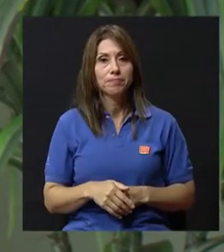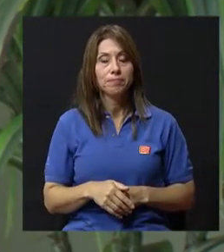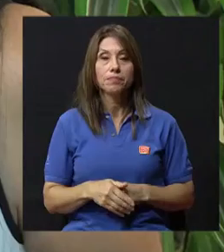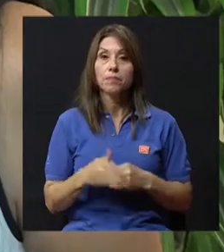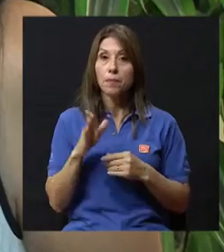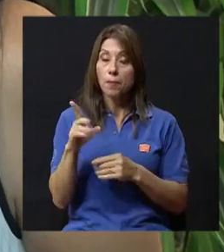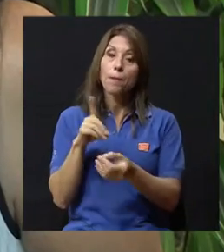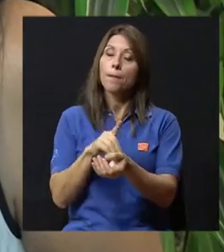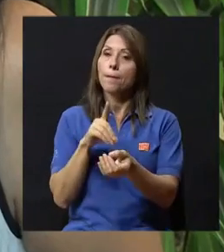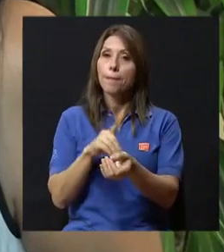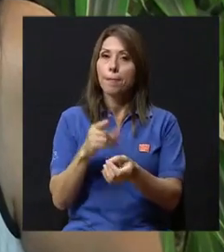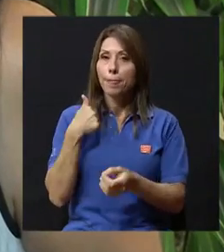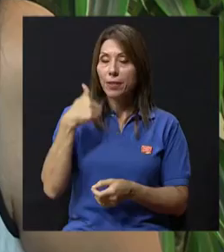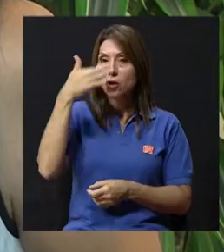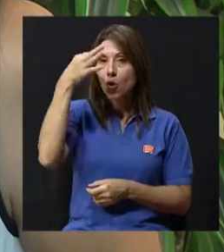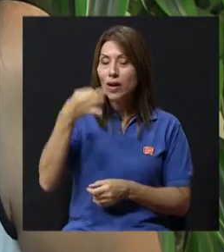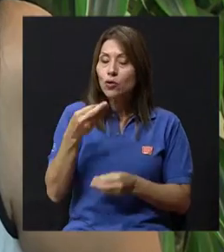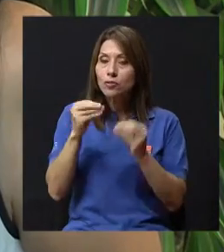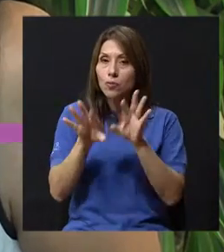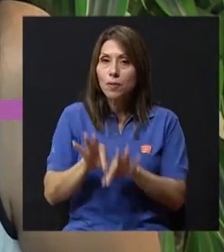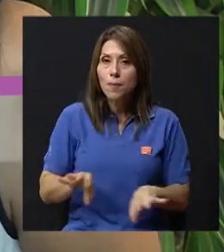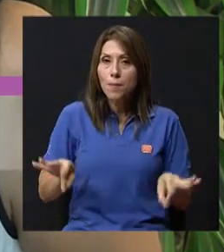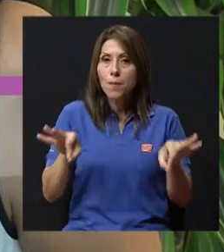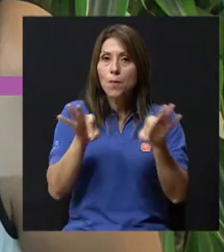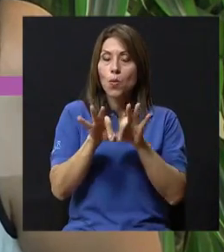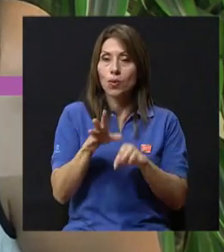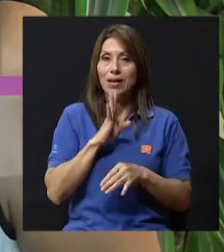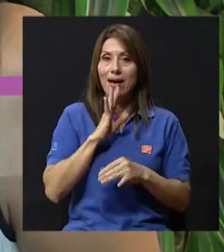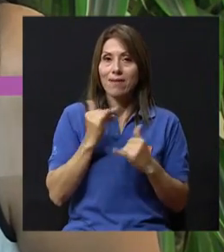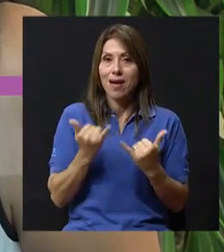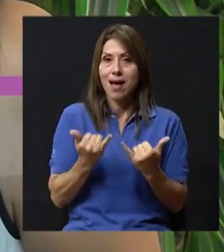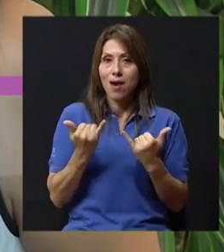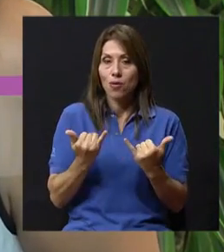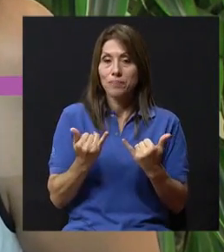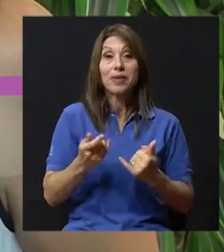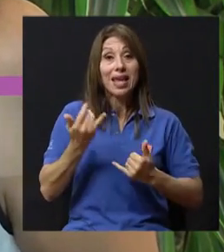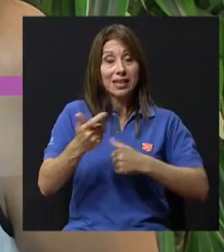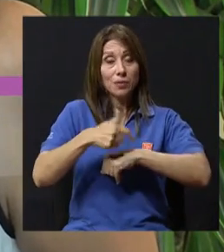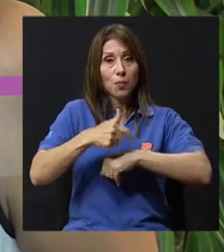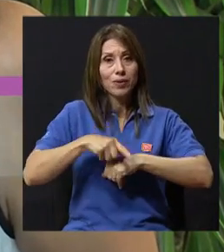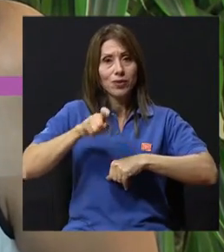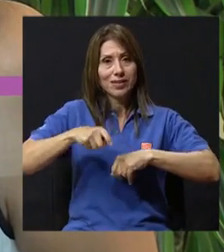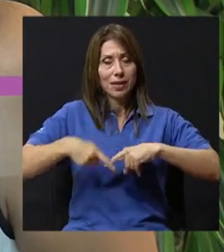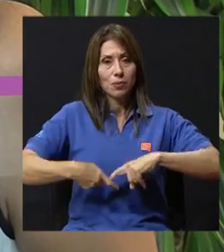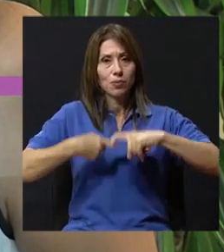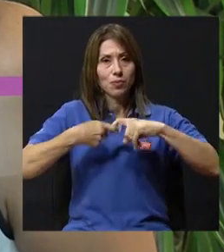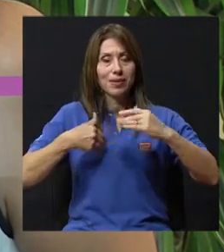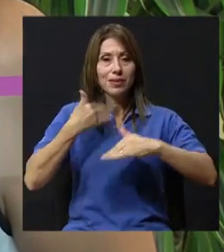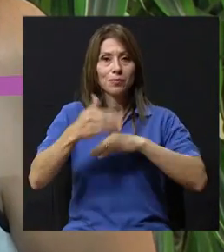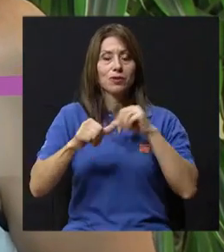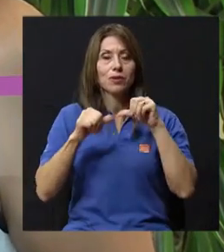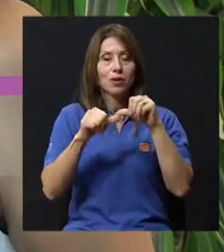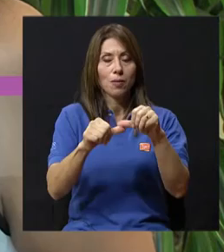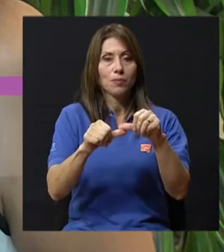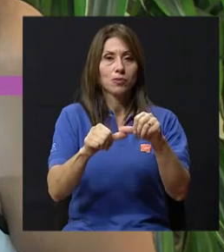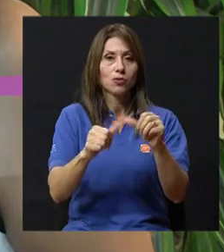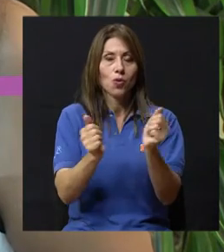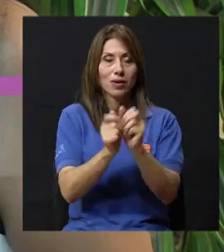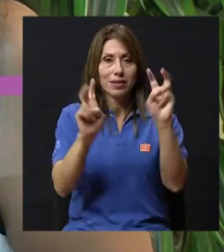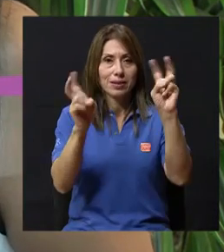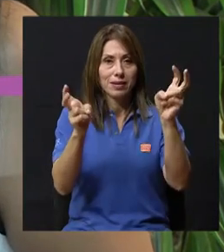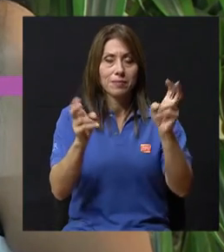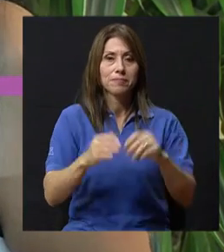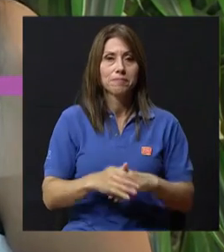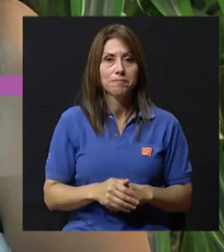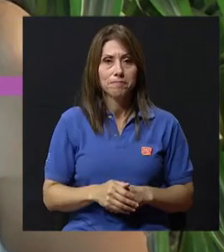conozca. Bueno, doctor, yo creo que es demasiado importante lo que estamos hablando. Necesitamos hacer una primera pausa. Ya regresamos para